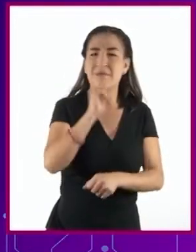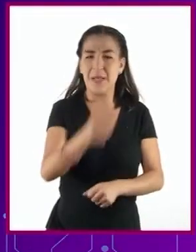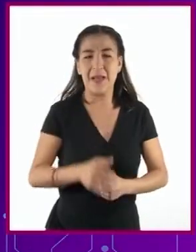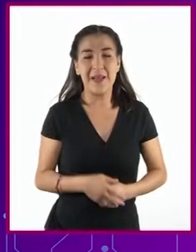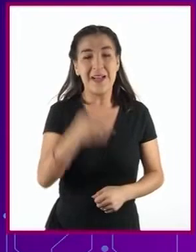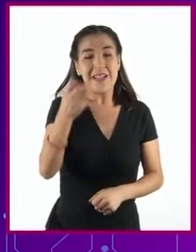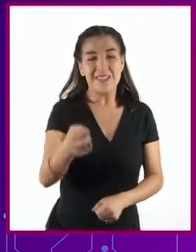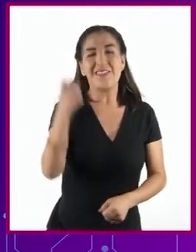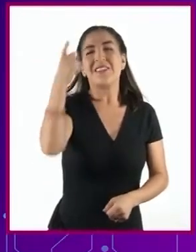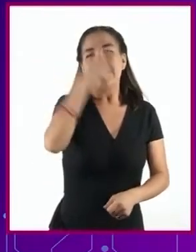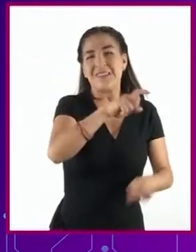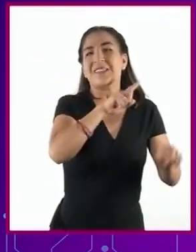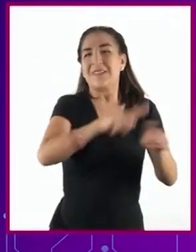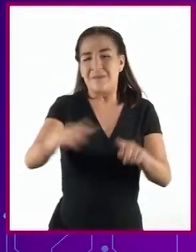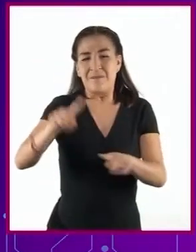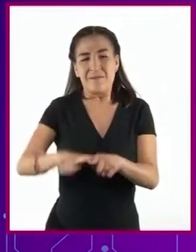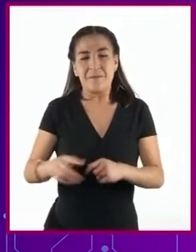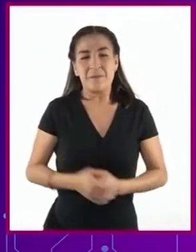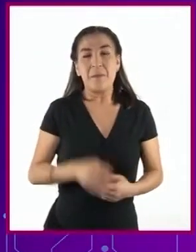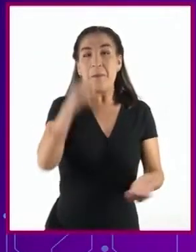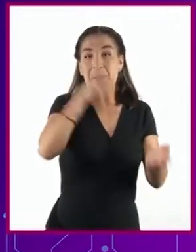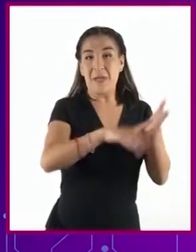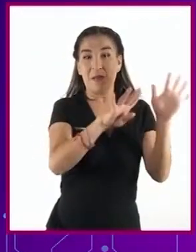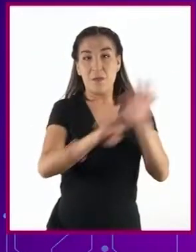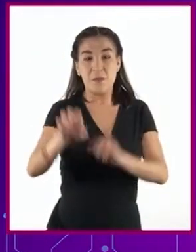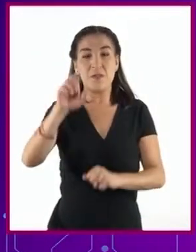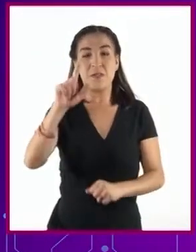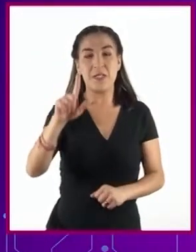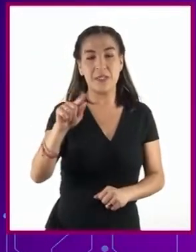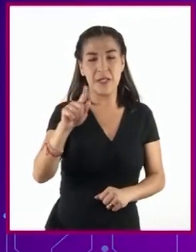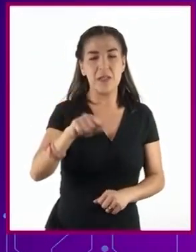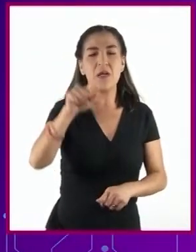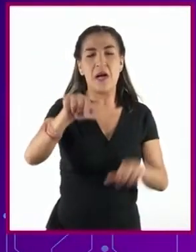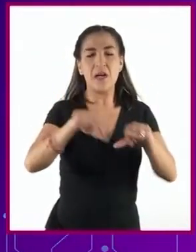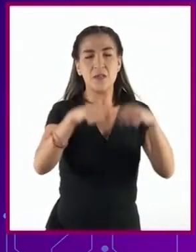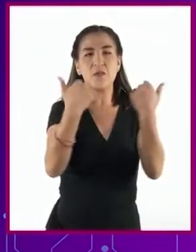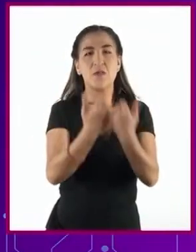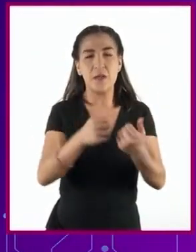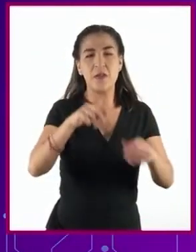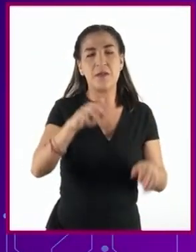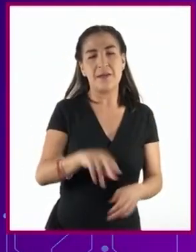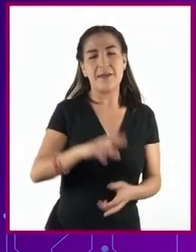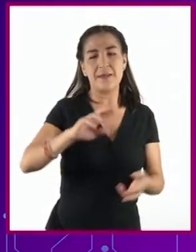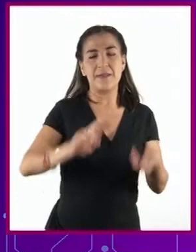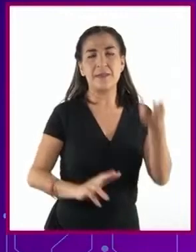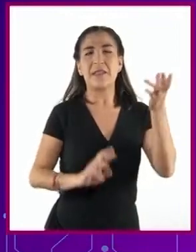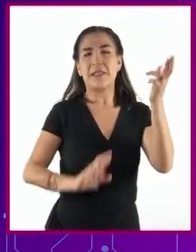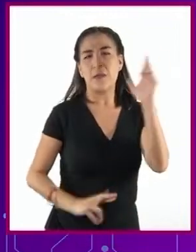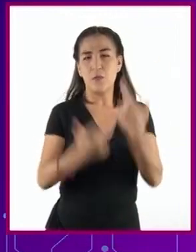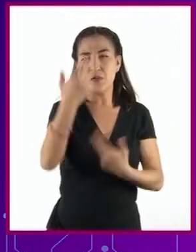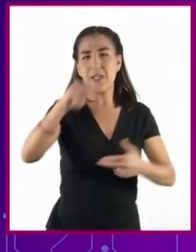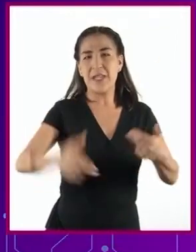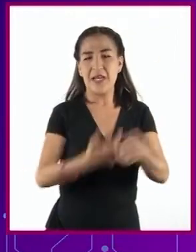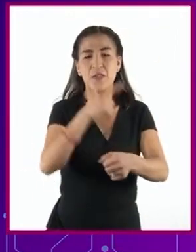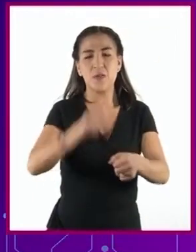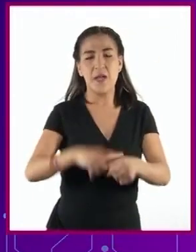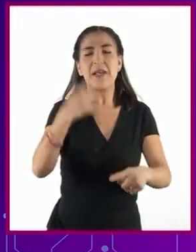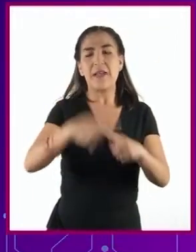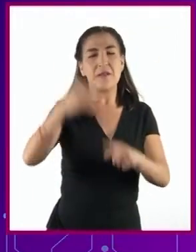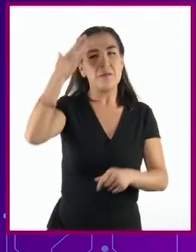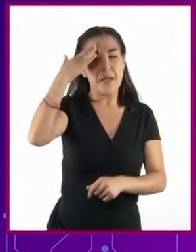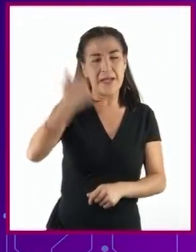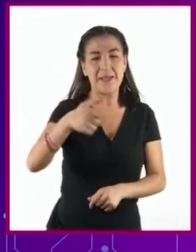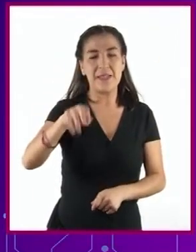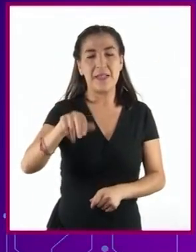periodo fueron diversos. En 1970, la Asociación Cívica Nacional Revolucionaria, liderada por Genaro